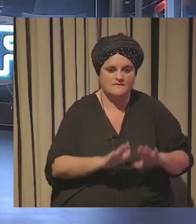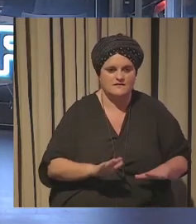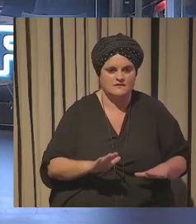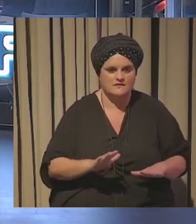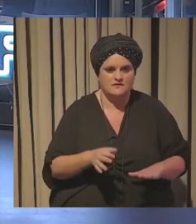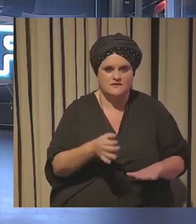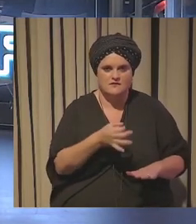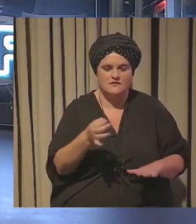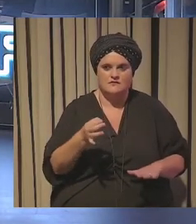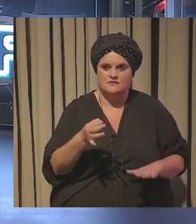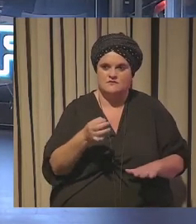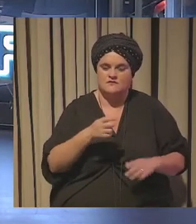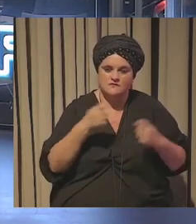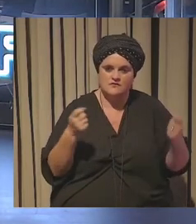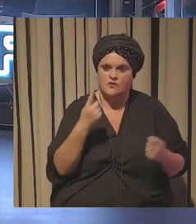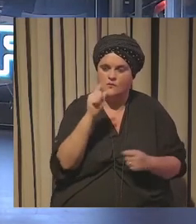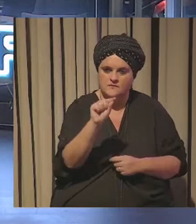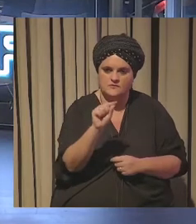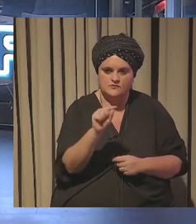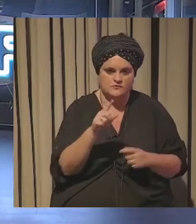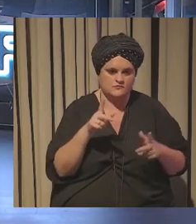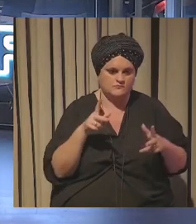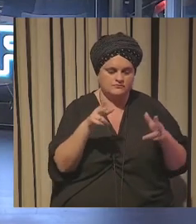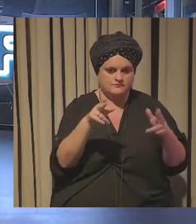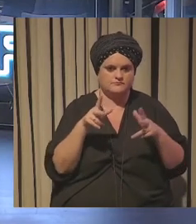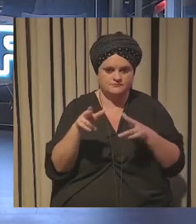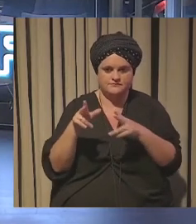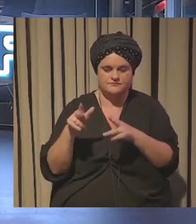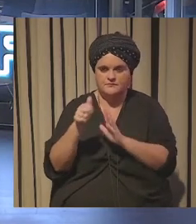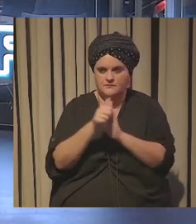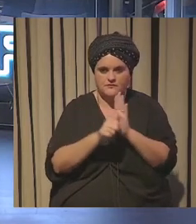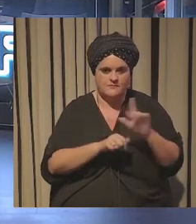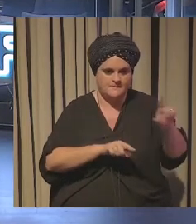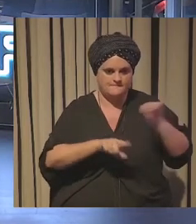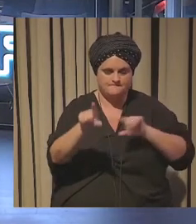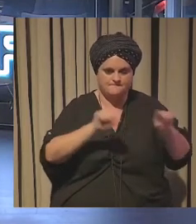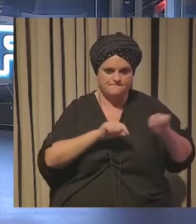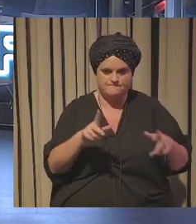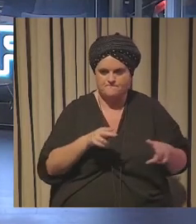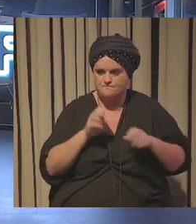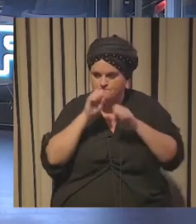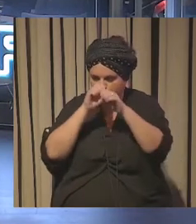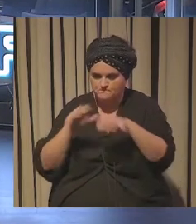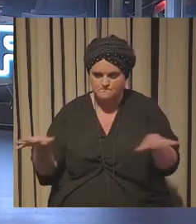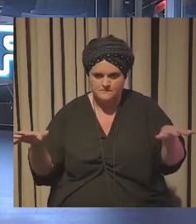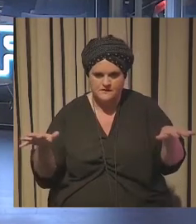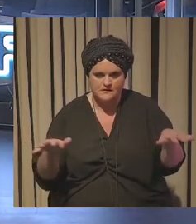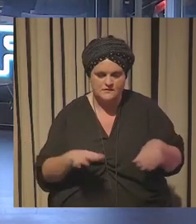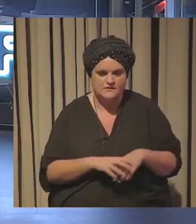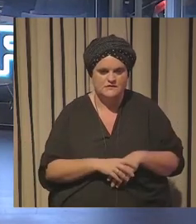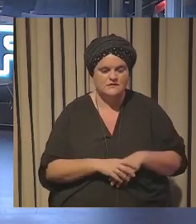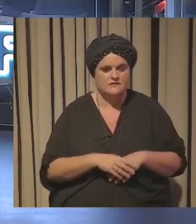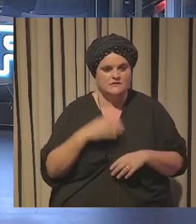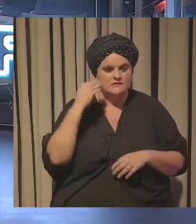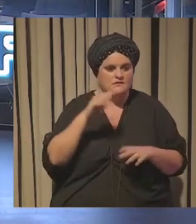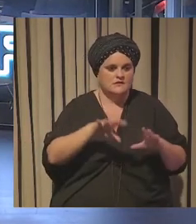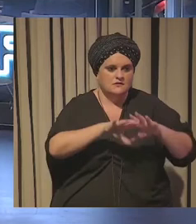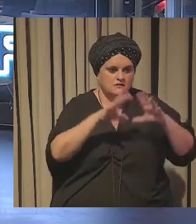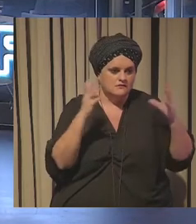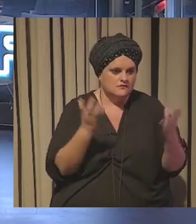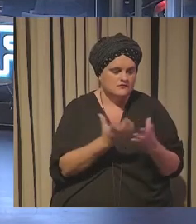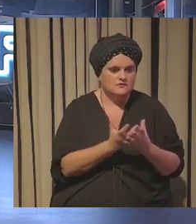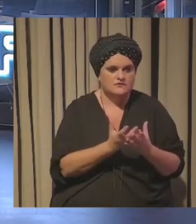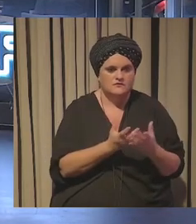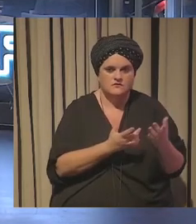una serie de spots de un minuto que son cachos cogidos del programa entonces yo creo que en el mundo cuando llevas toda esta